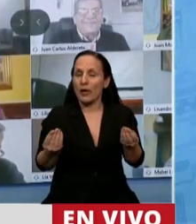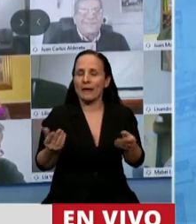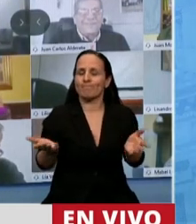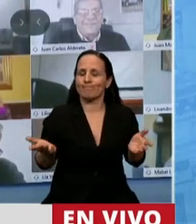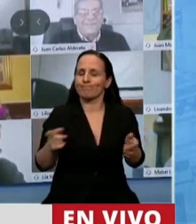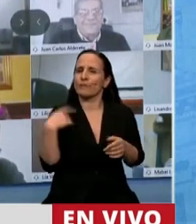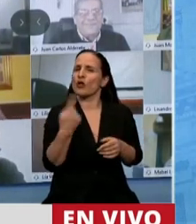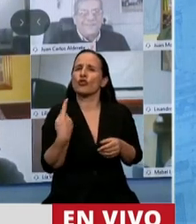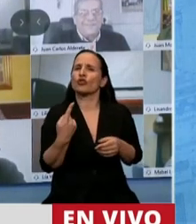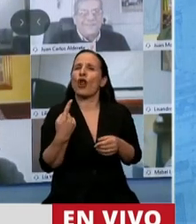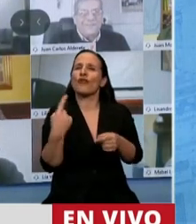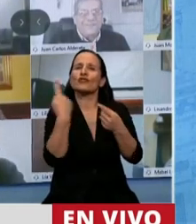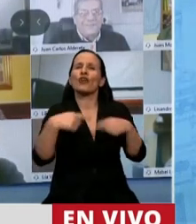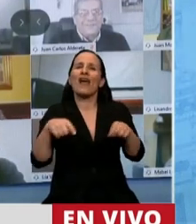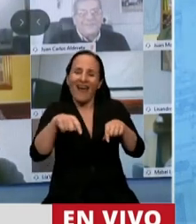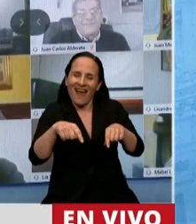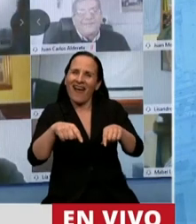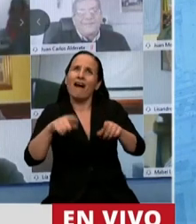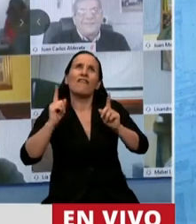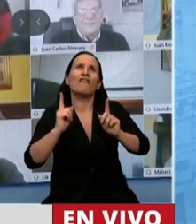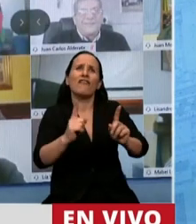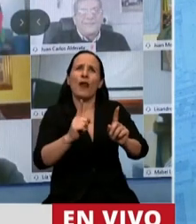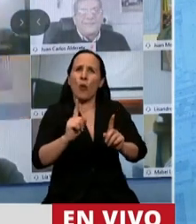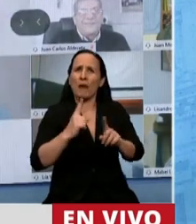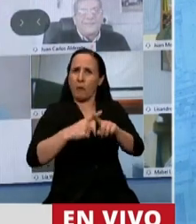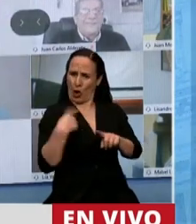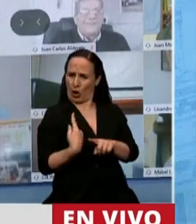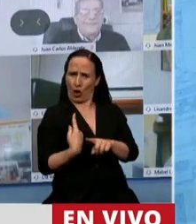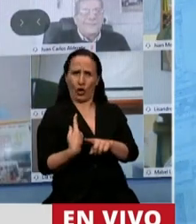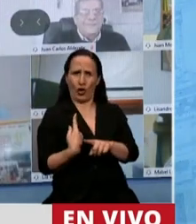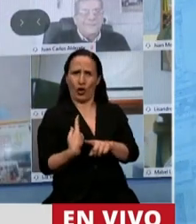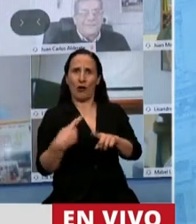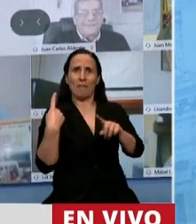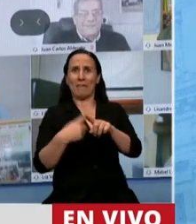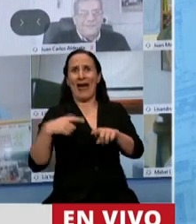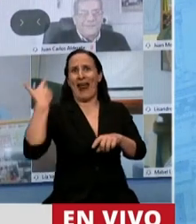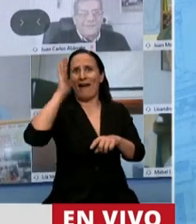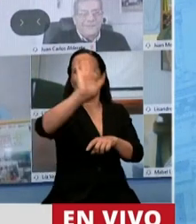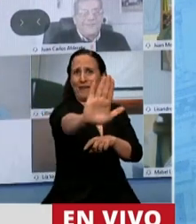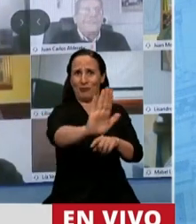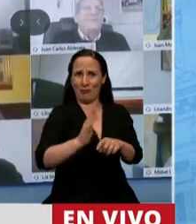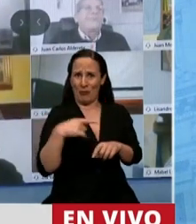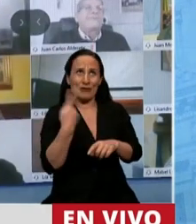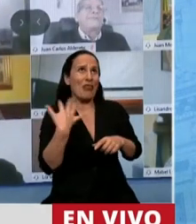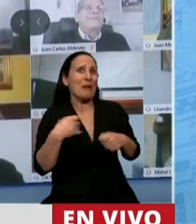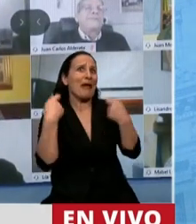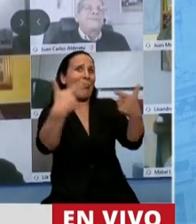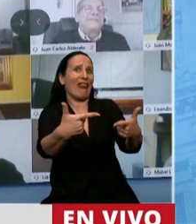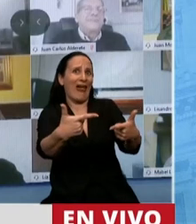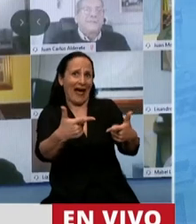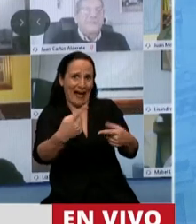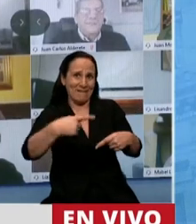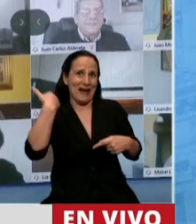tenemos que hacer, cuidar lo que nos trasciende a todos nosotros. Que es el mejor legado, además, que le podemos dejar a las generaciones futuras, así como otros